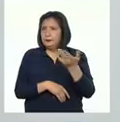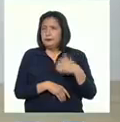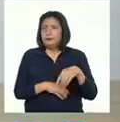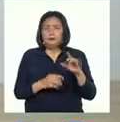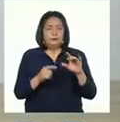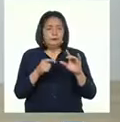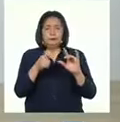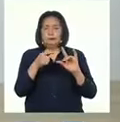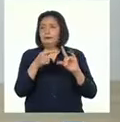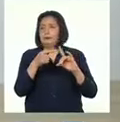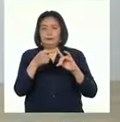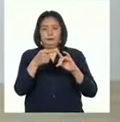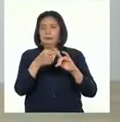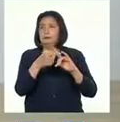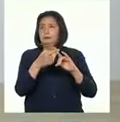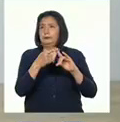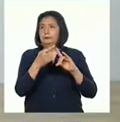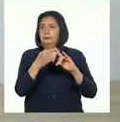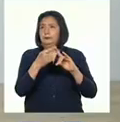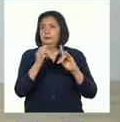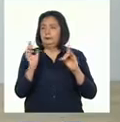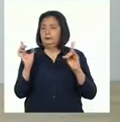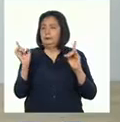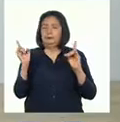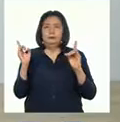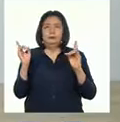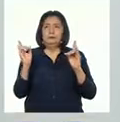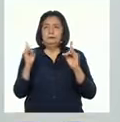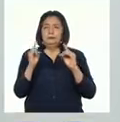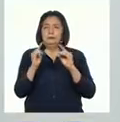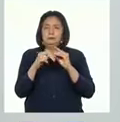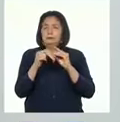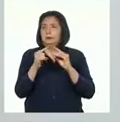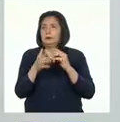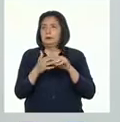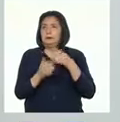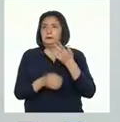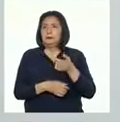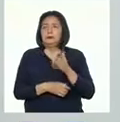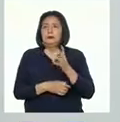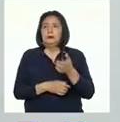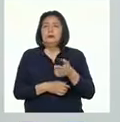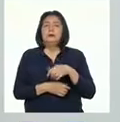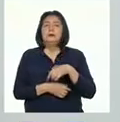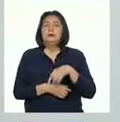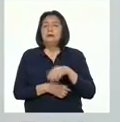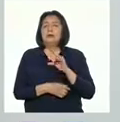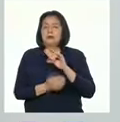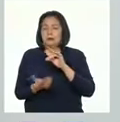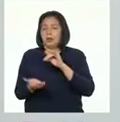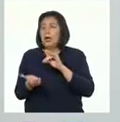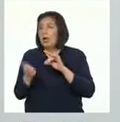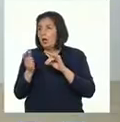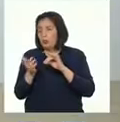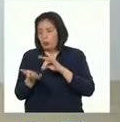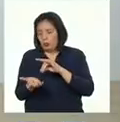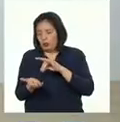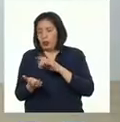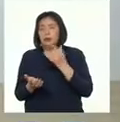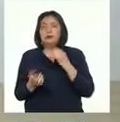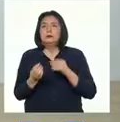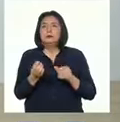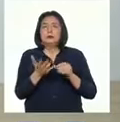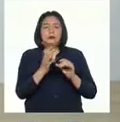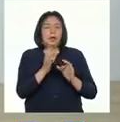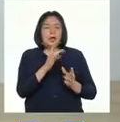las orejitas juntándolos. Así. Luego van a beber agua. Y también la otra vicuña bebe